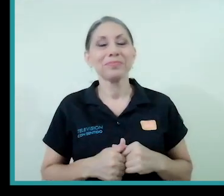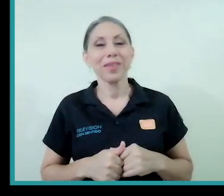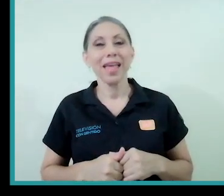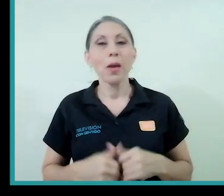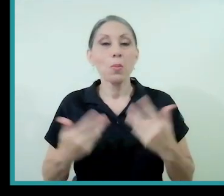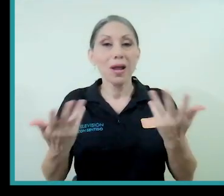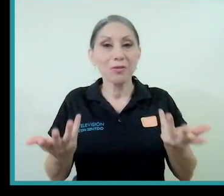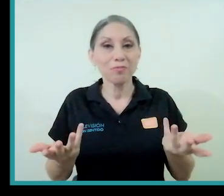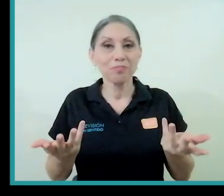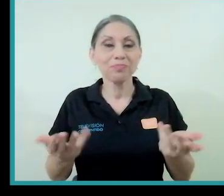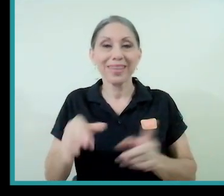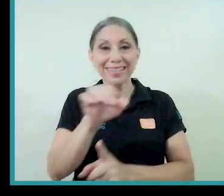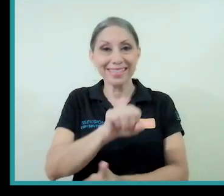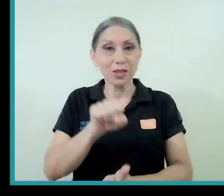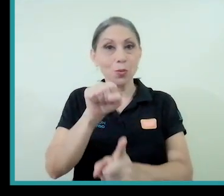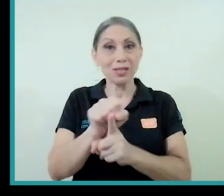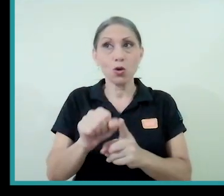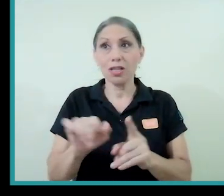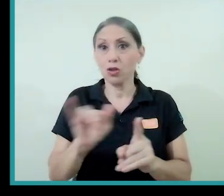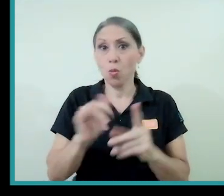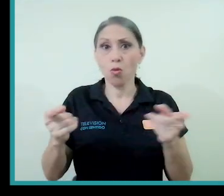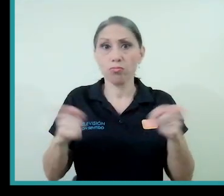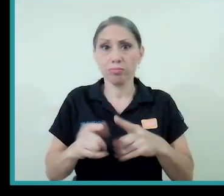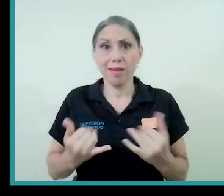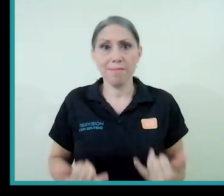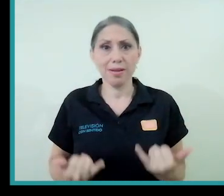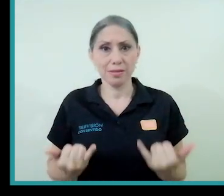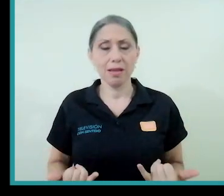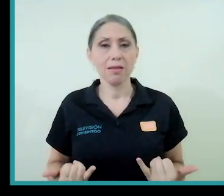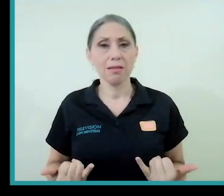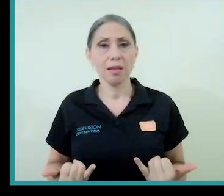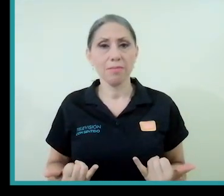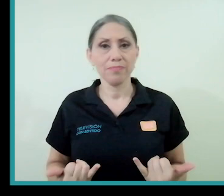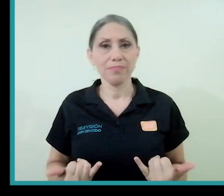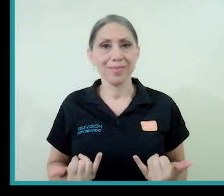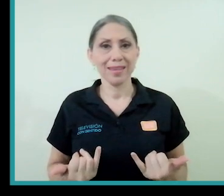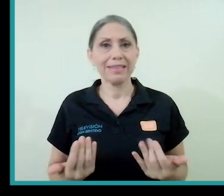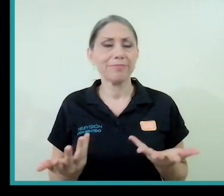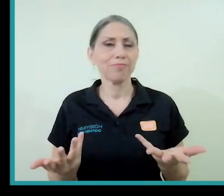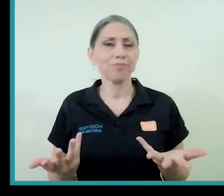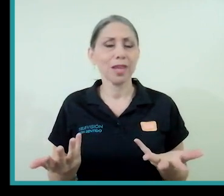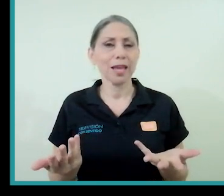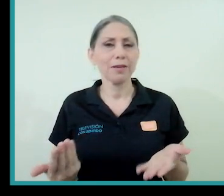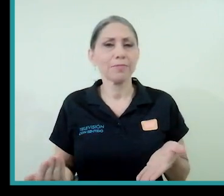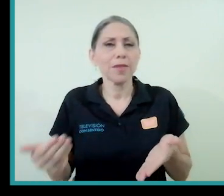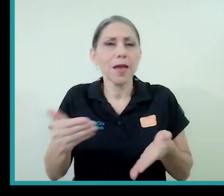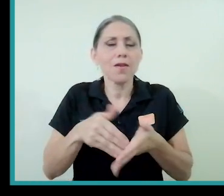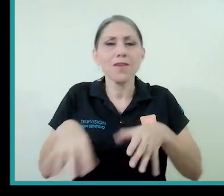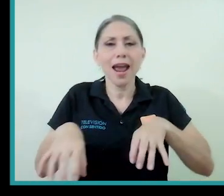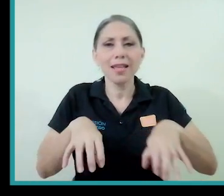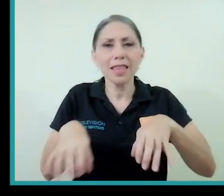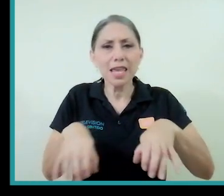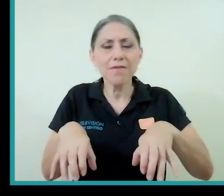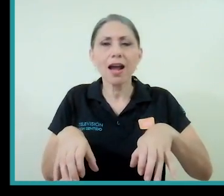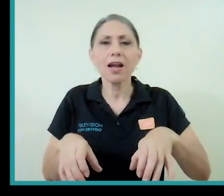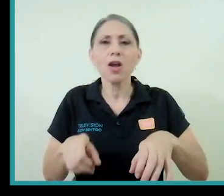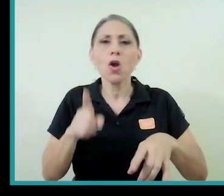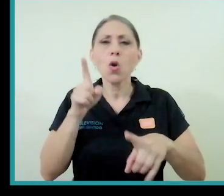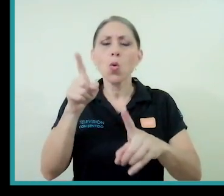efectivamente, digamos, situaciones como la presente reactivan de alguna manera una lectura